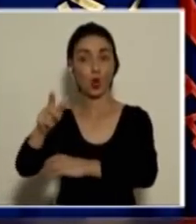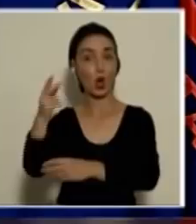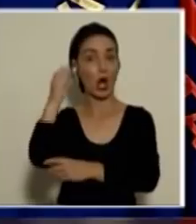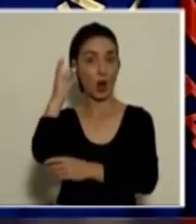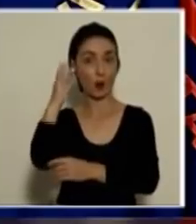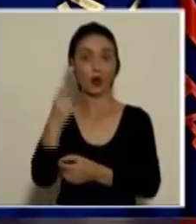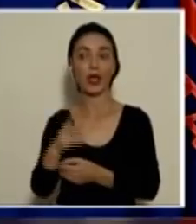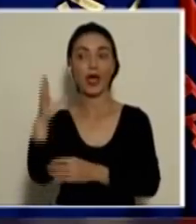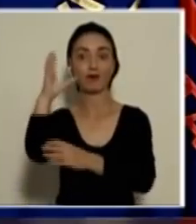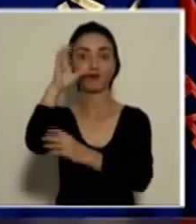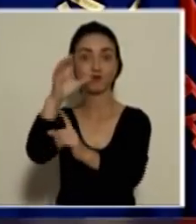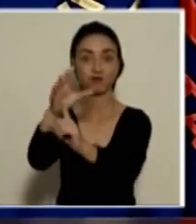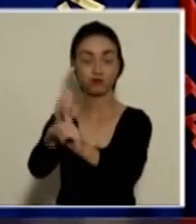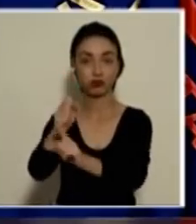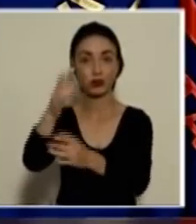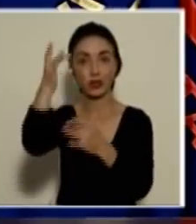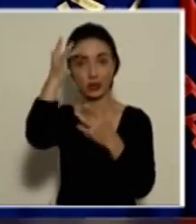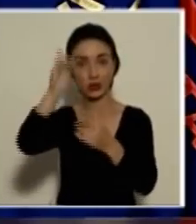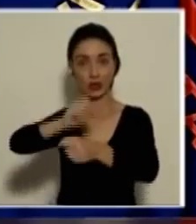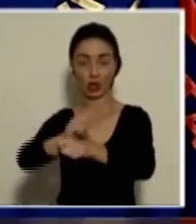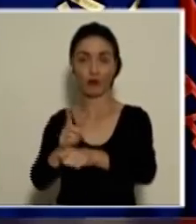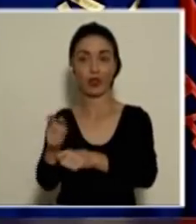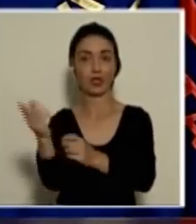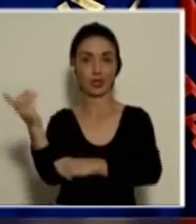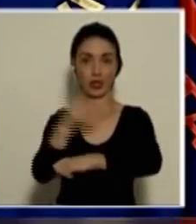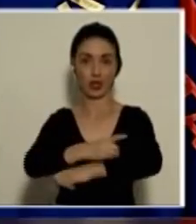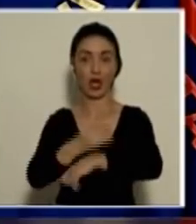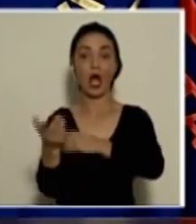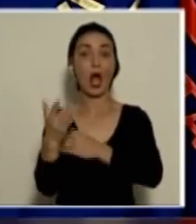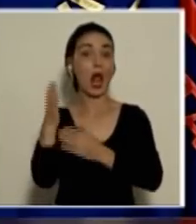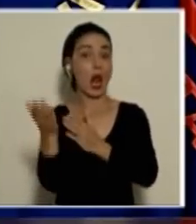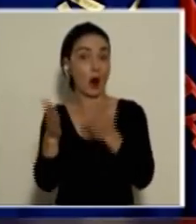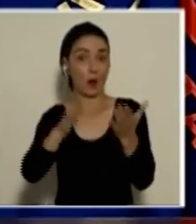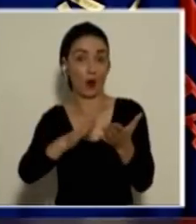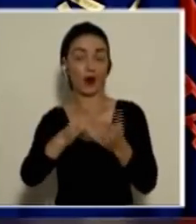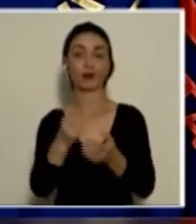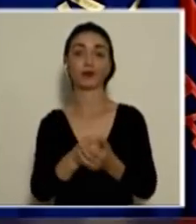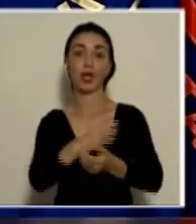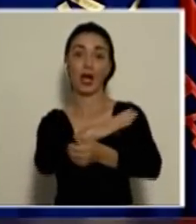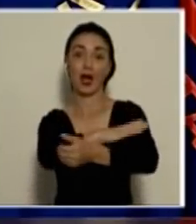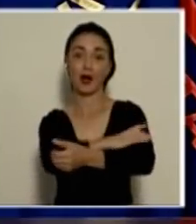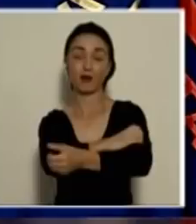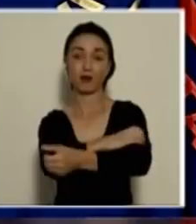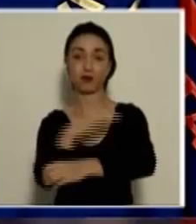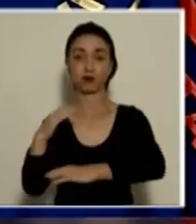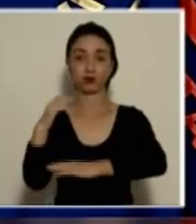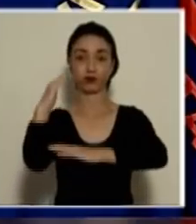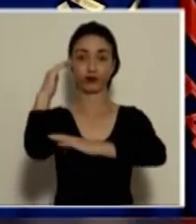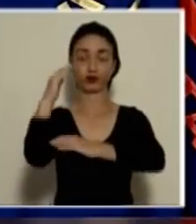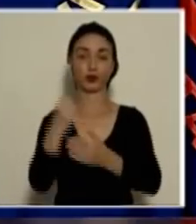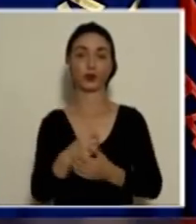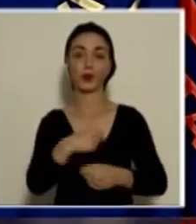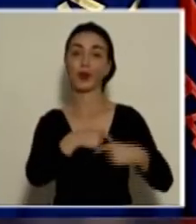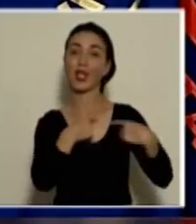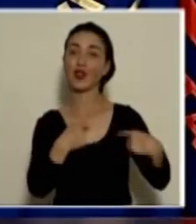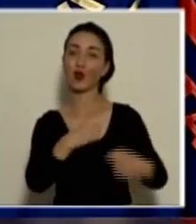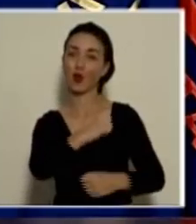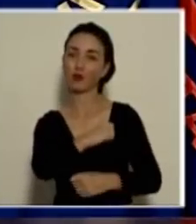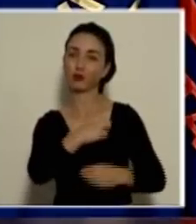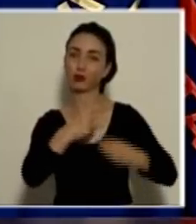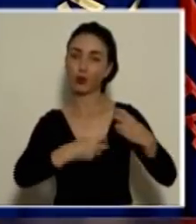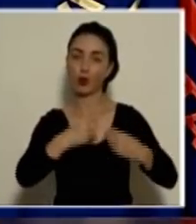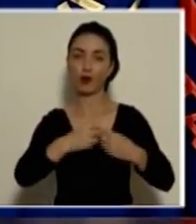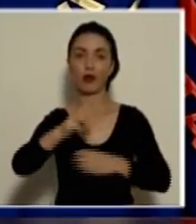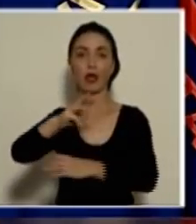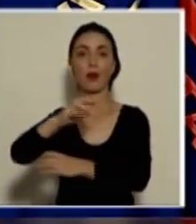diagnosticada con COVID ese mismo día. La fallecida tenía como factor de riesgo hipertensión arterial y una inflamación en su corazón denominada